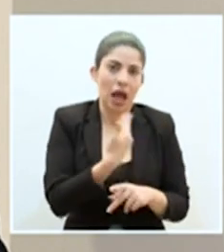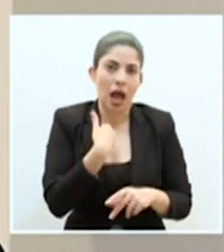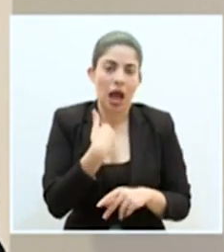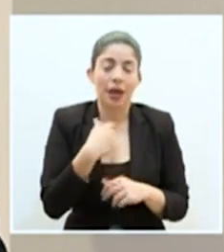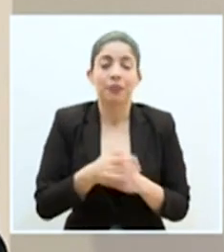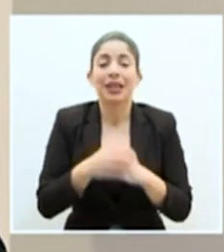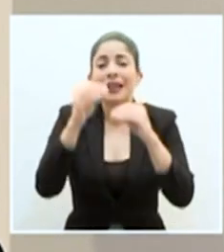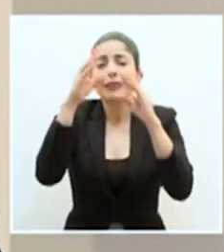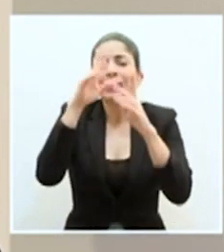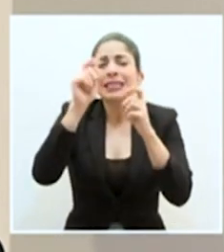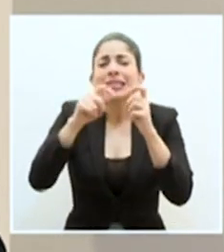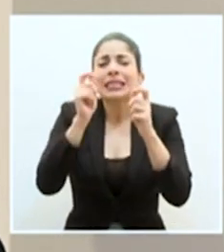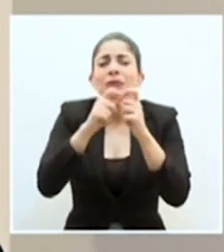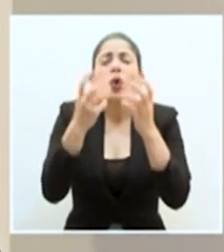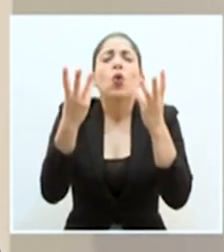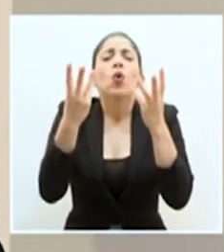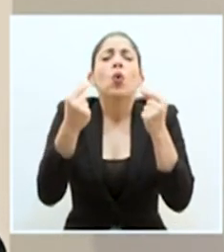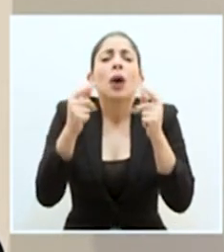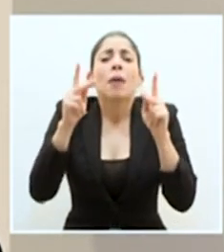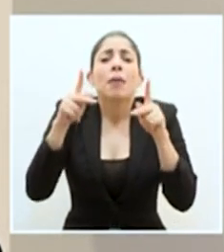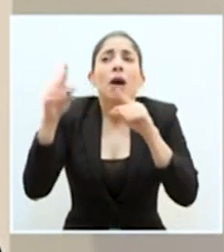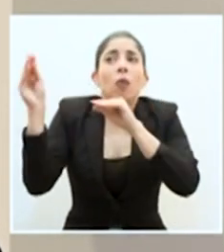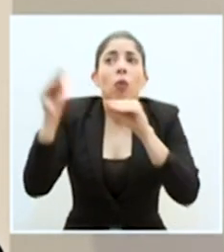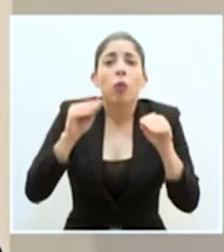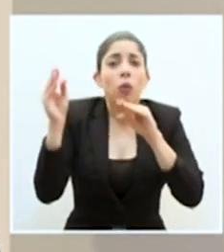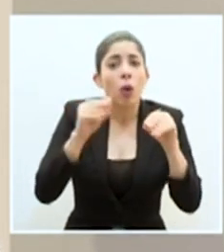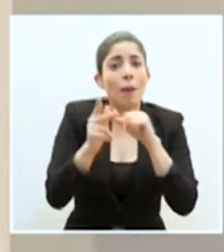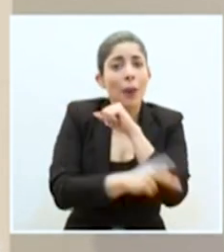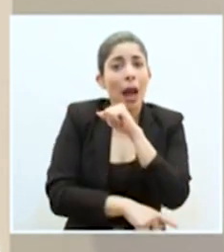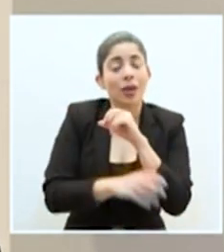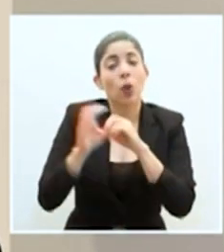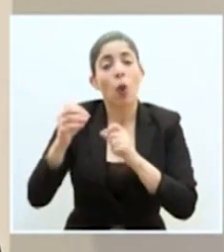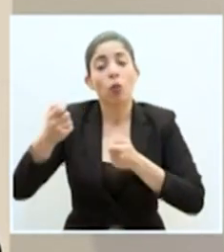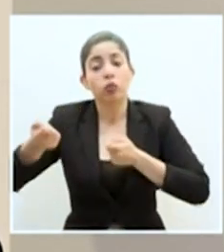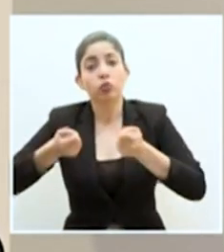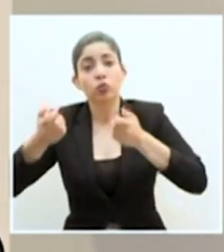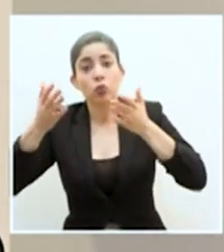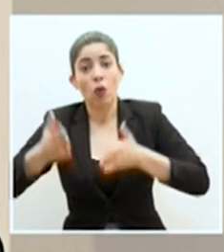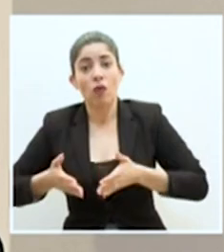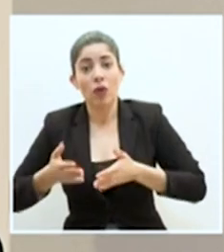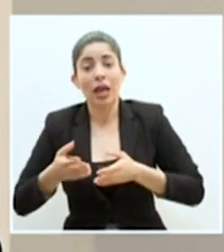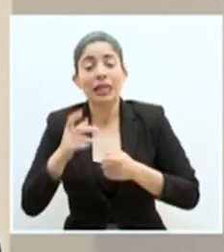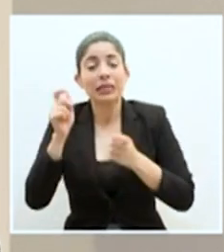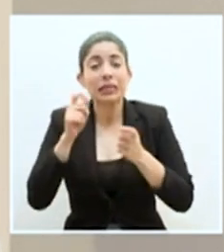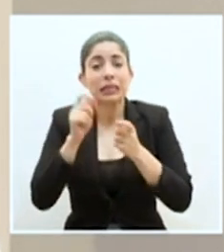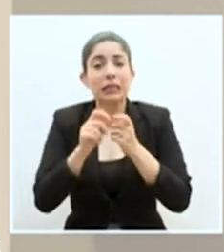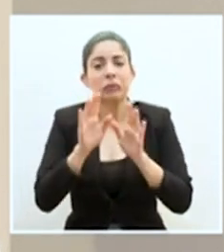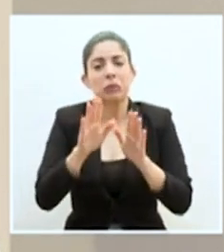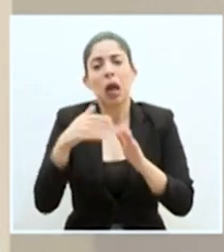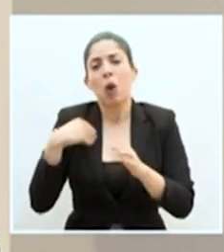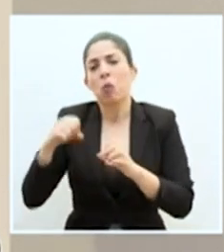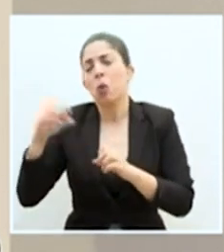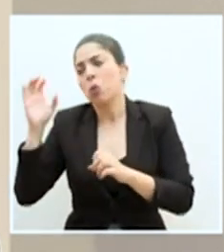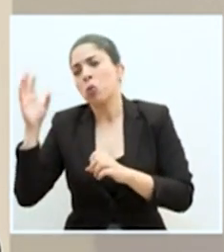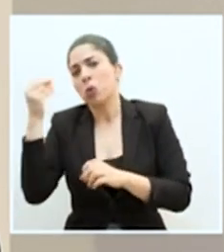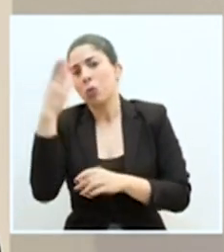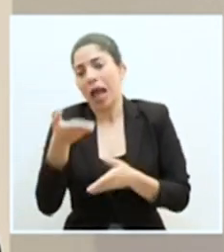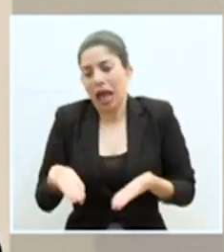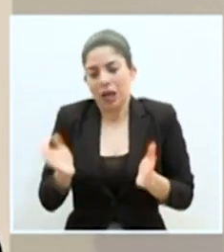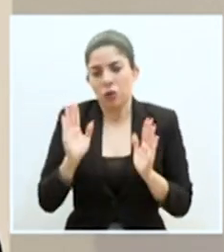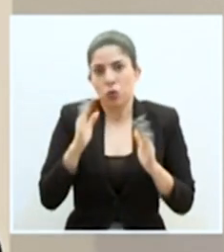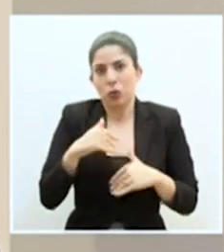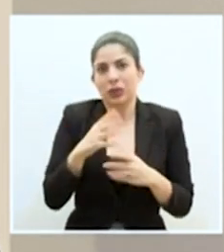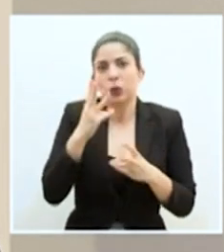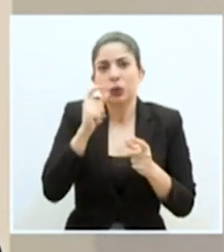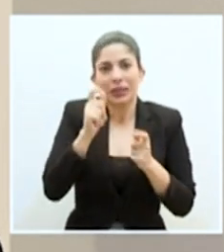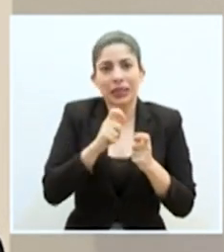El dato exacto de cuántos repatriados y transportistas se lo podría dar con mucho gusto ahora más adelante. No lo tengo acá exactamente